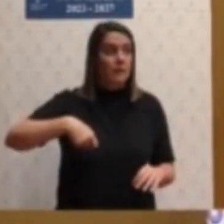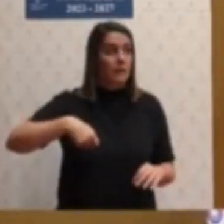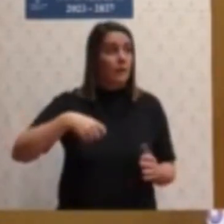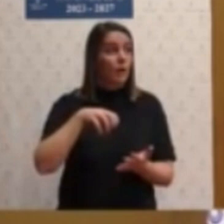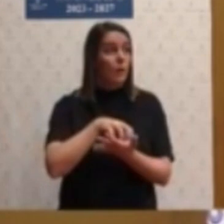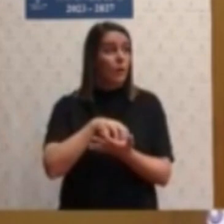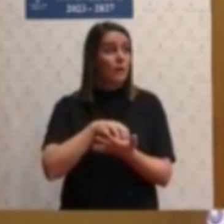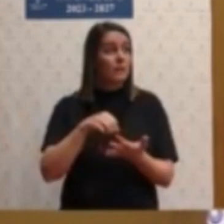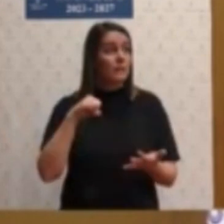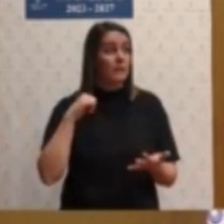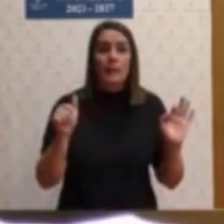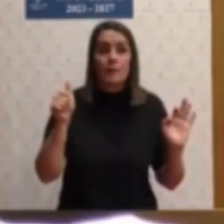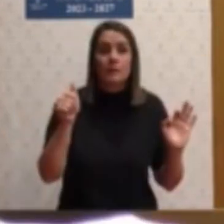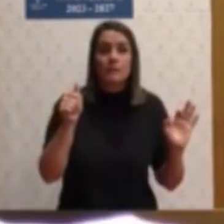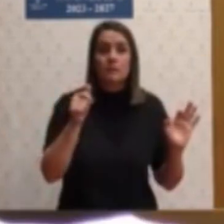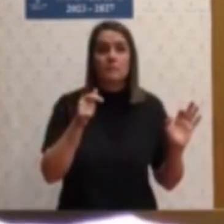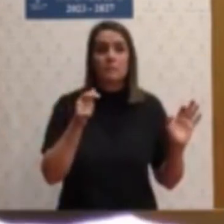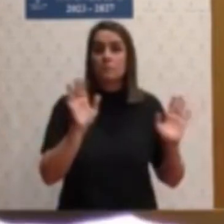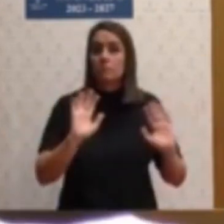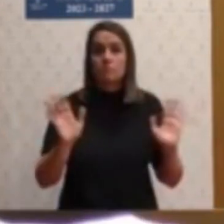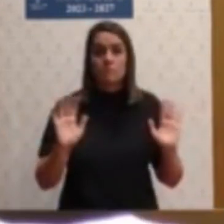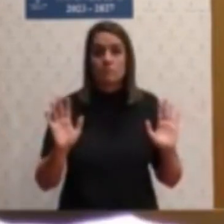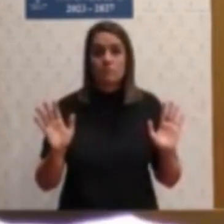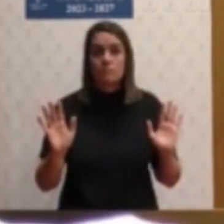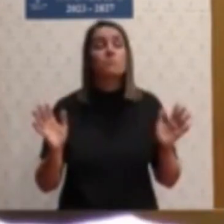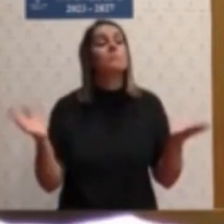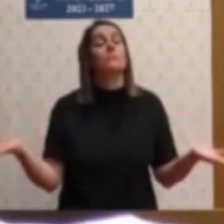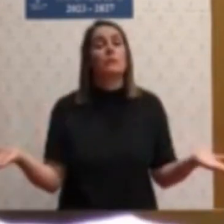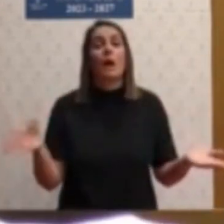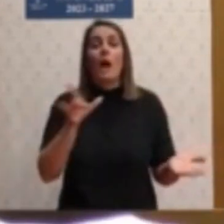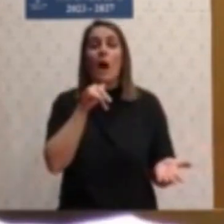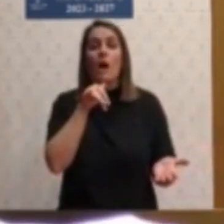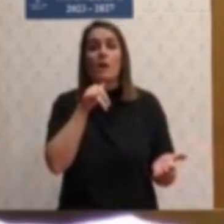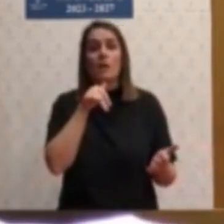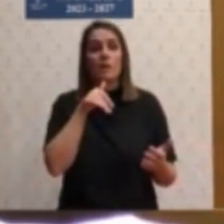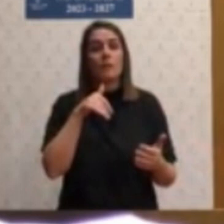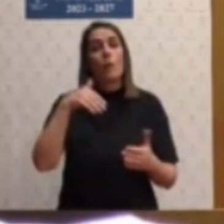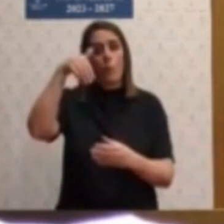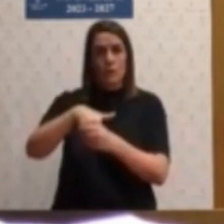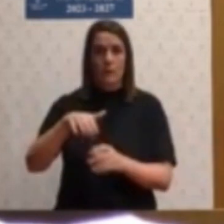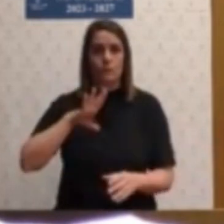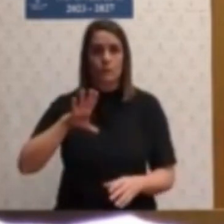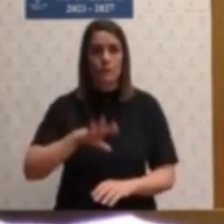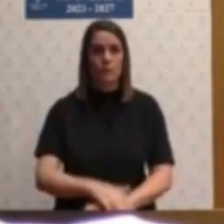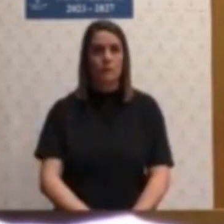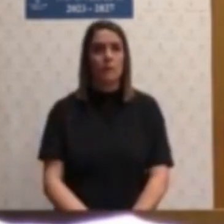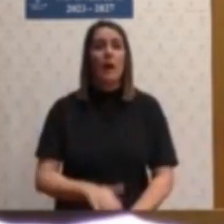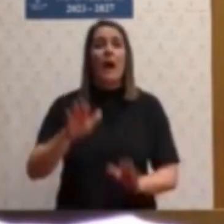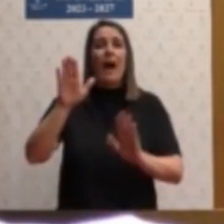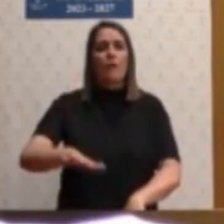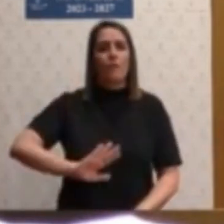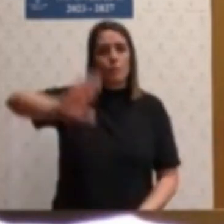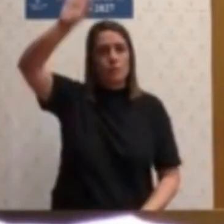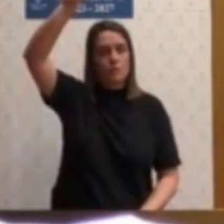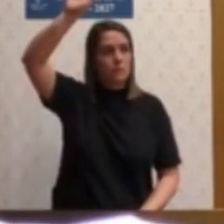Muller, 8 de marzo, documento no que se reafirma o compromiso da Deputación de Urense e coegualdade de xénero en todos os espazos da vida política e